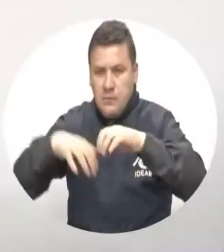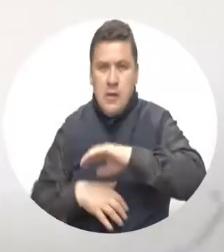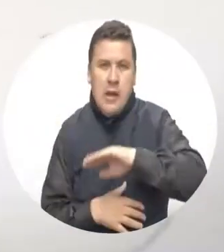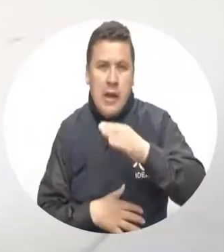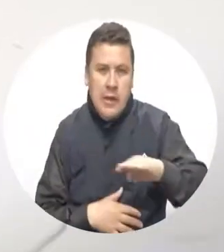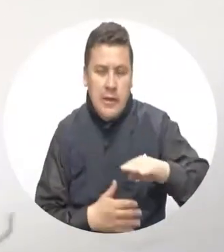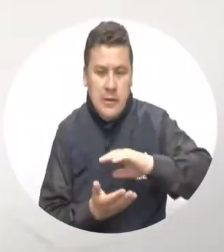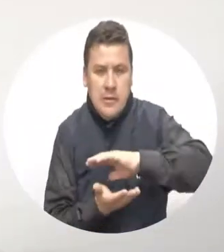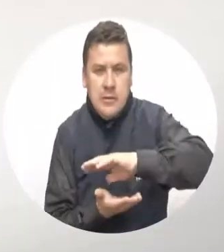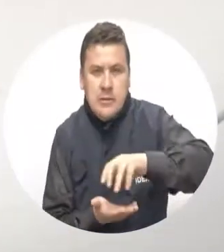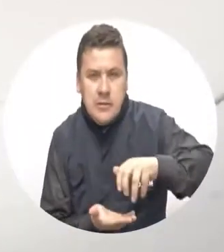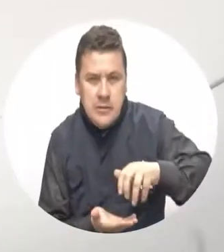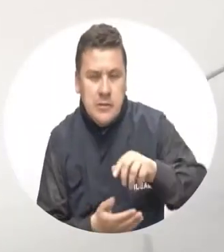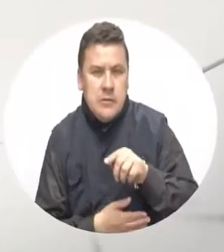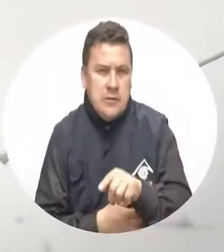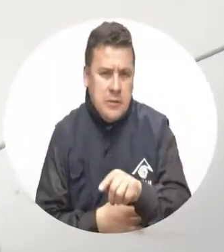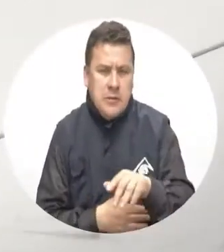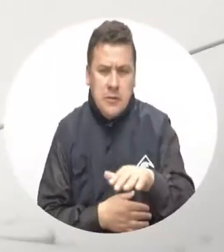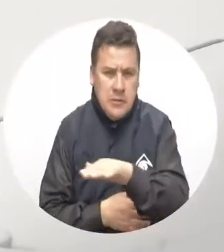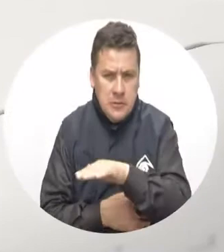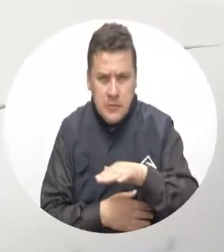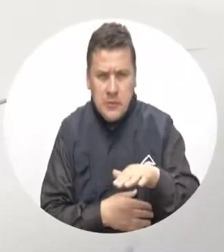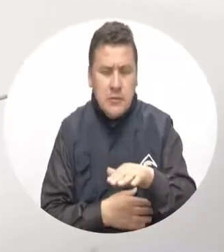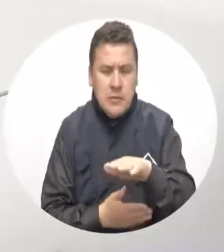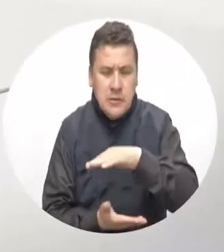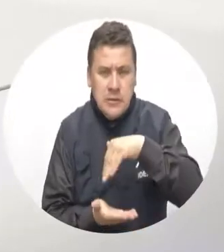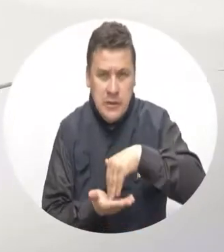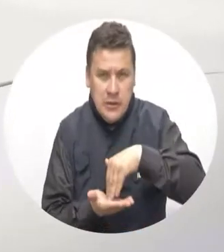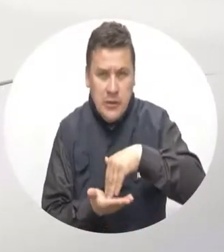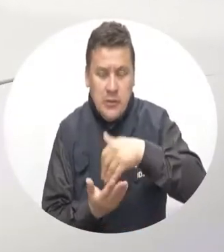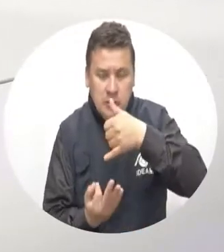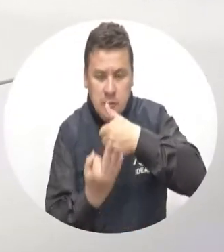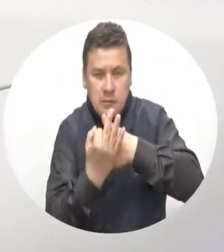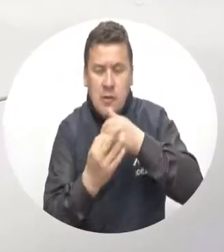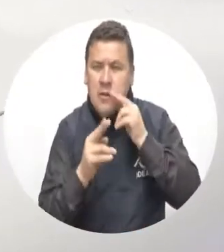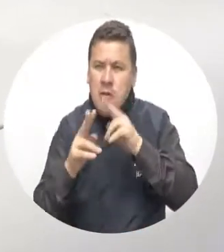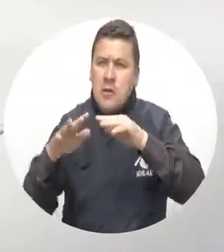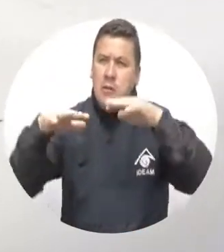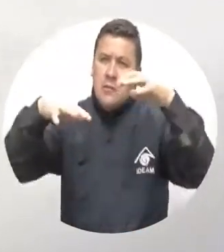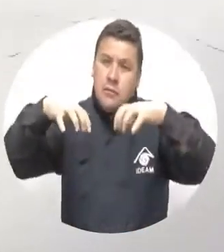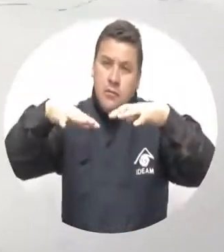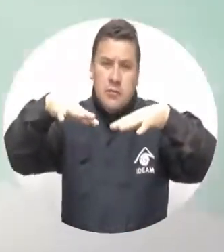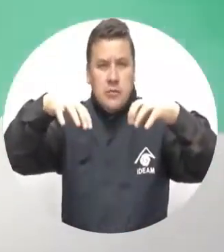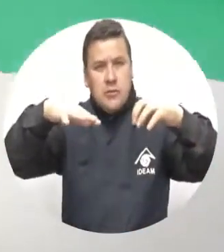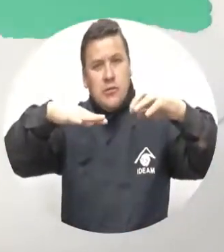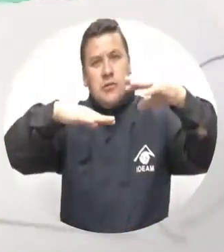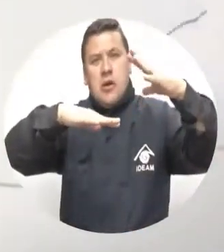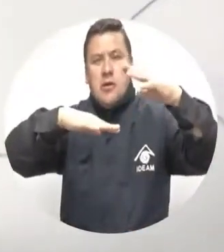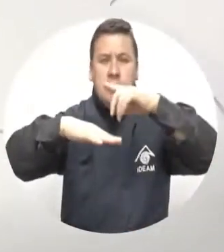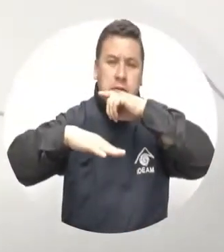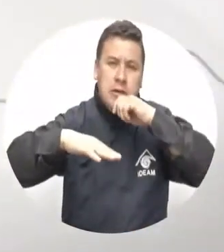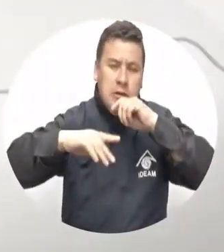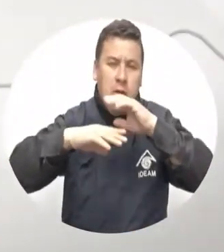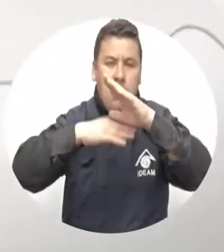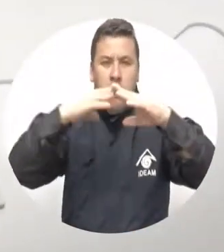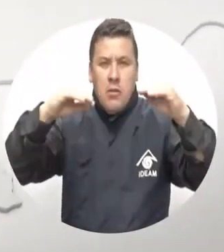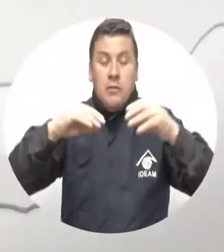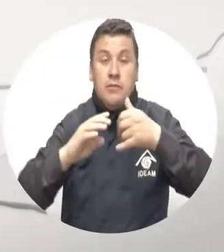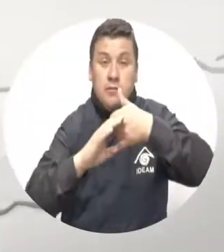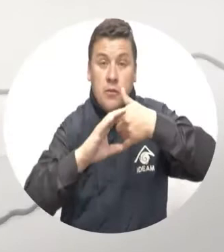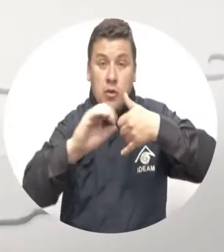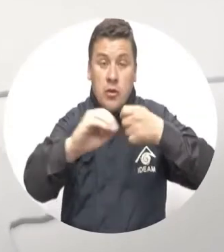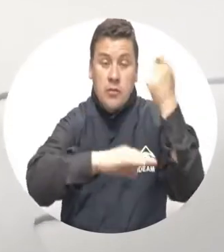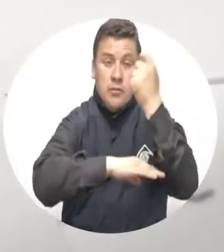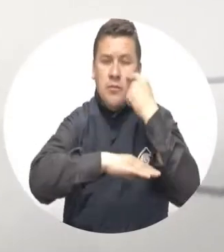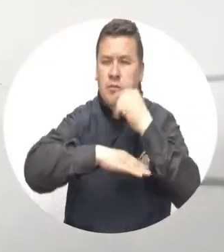Los Santanderes. En el resto de la región del centro del país habrá tiempo seco y con amplios sistemas nubosos. La orinoquía amanece con cielo